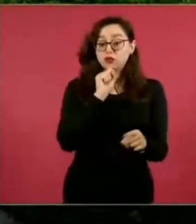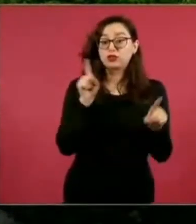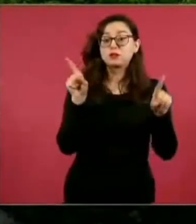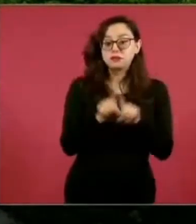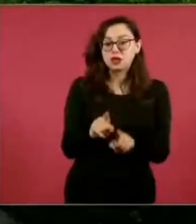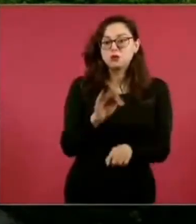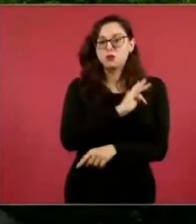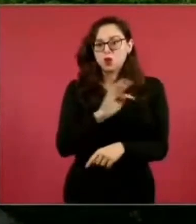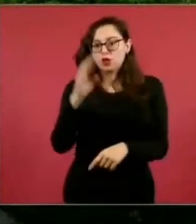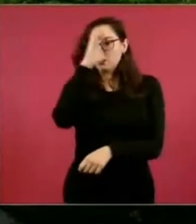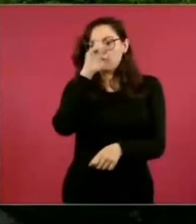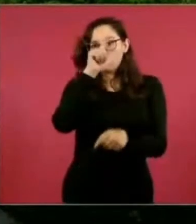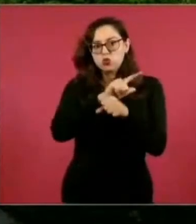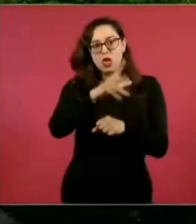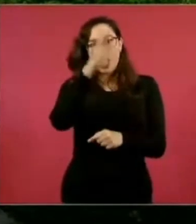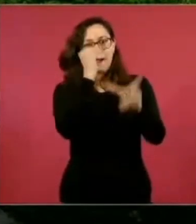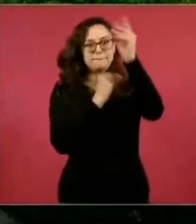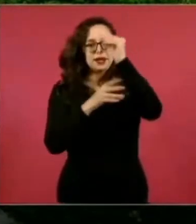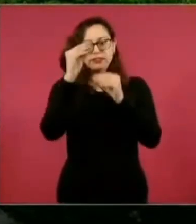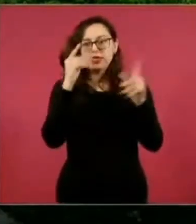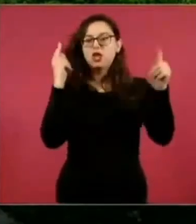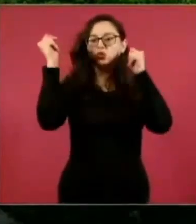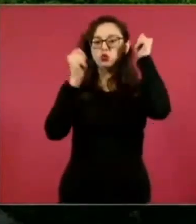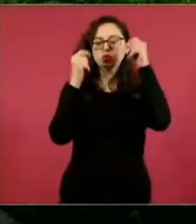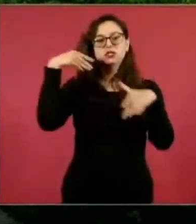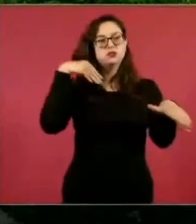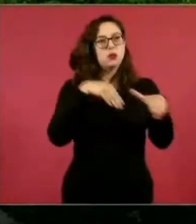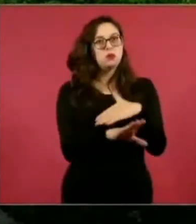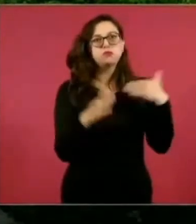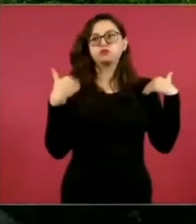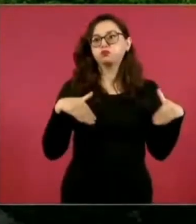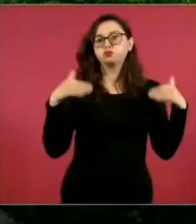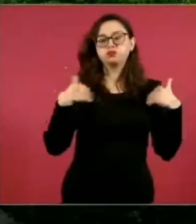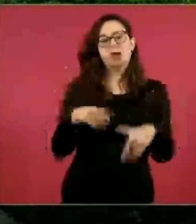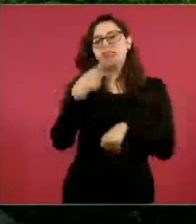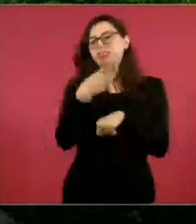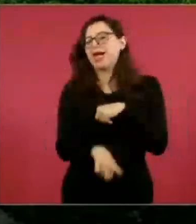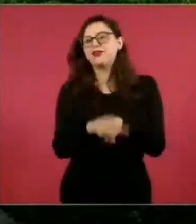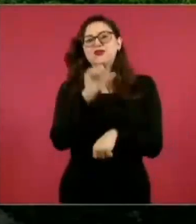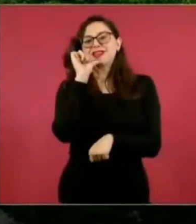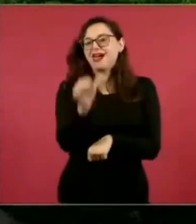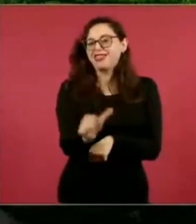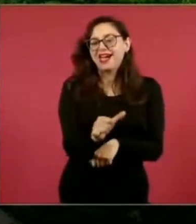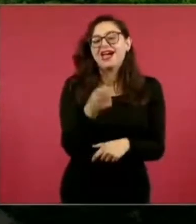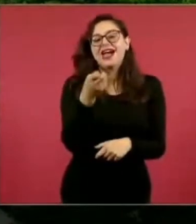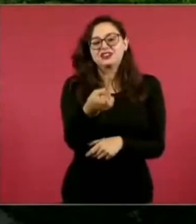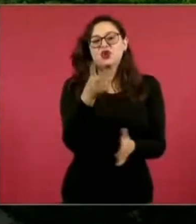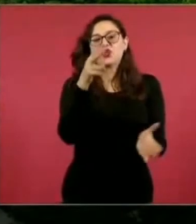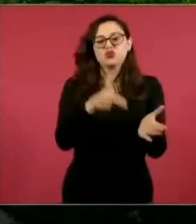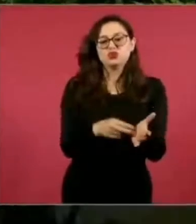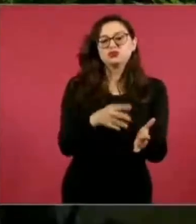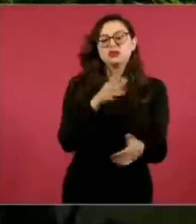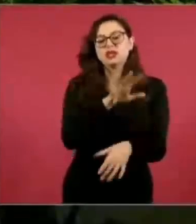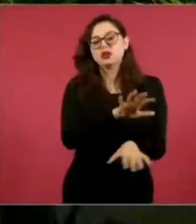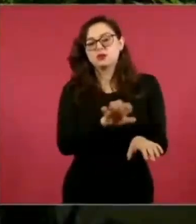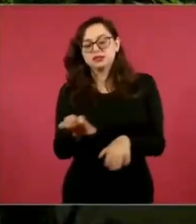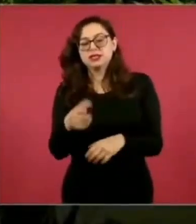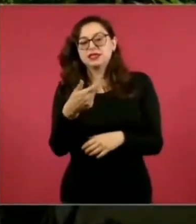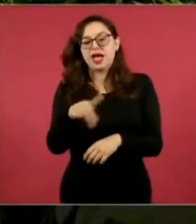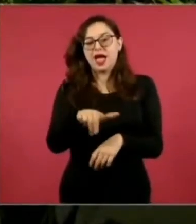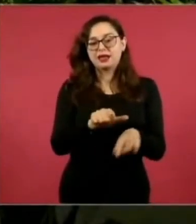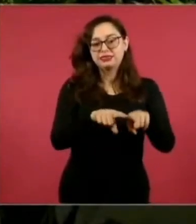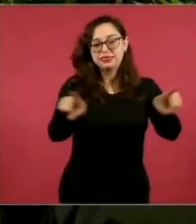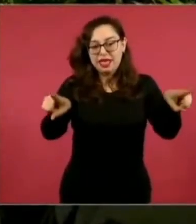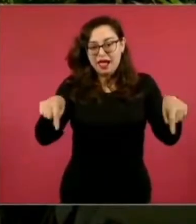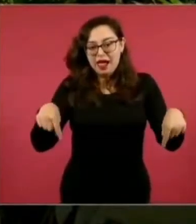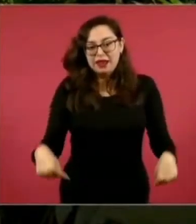culturales, recreativas y turísticas de bajo impacto ambiental. Son más de 2 mil 900 hectáreas, que